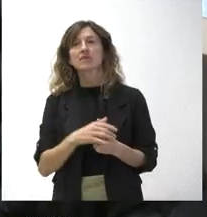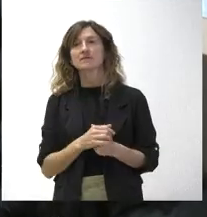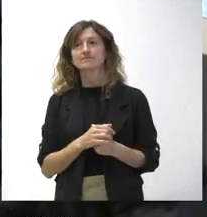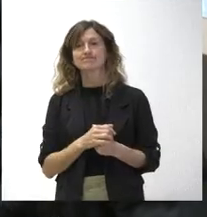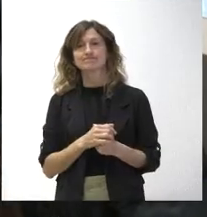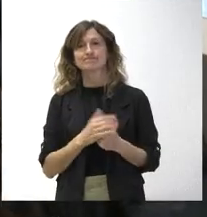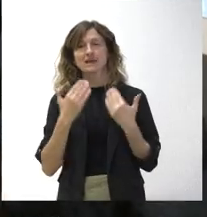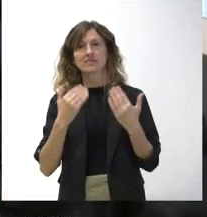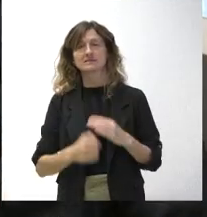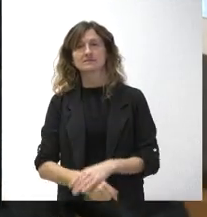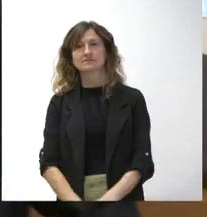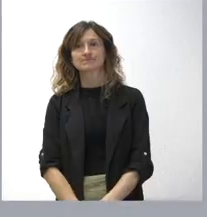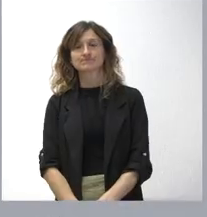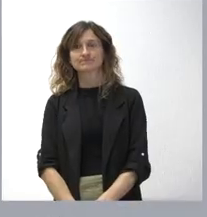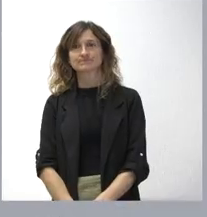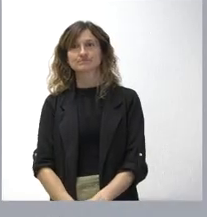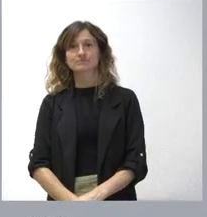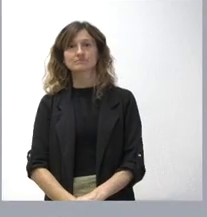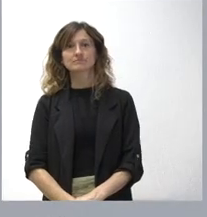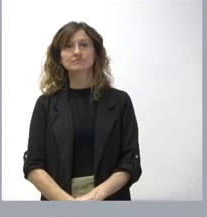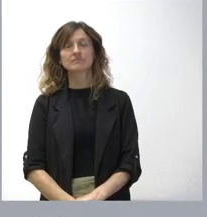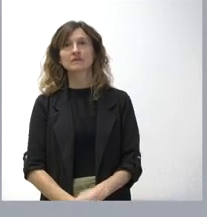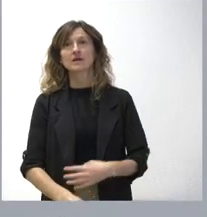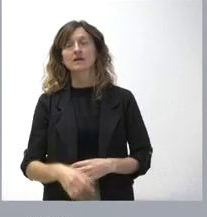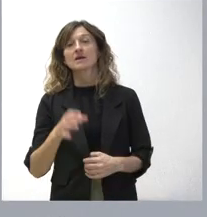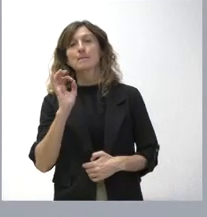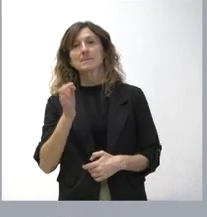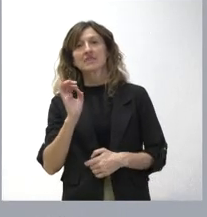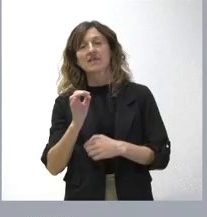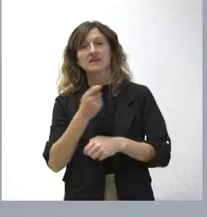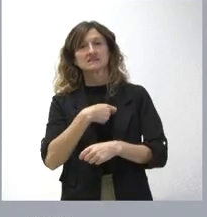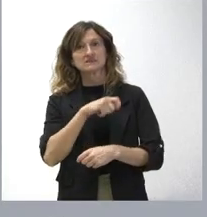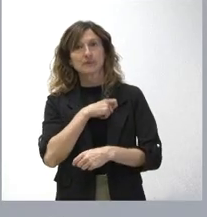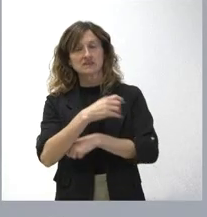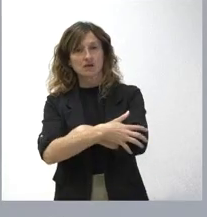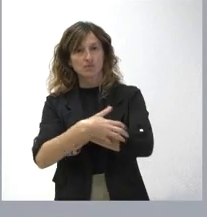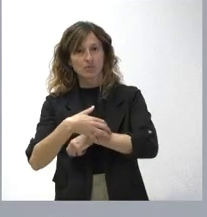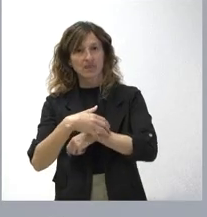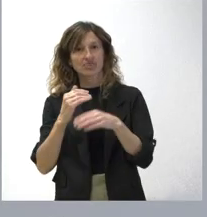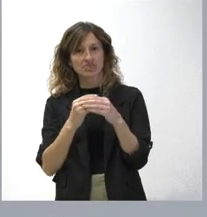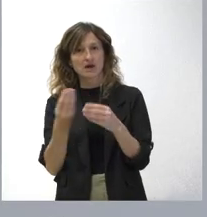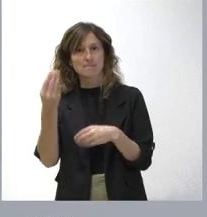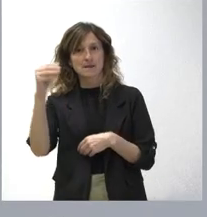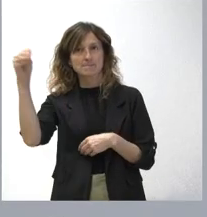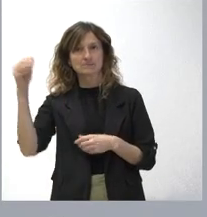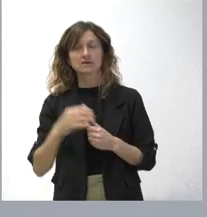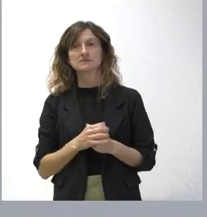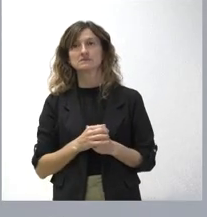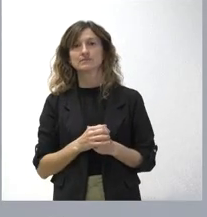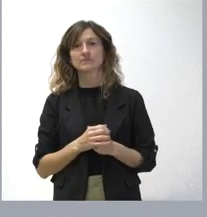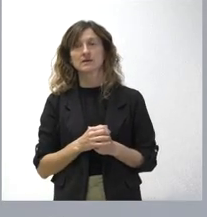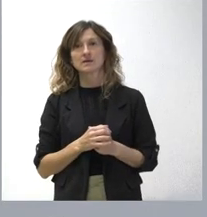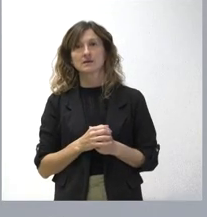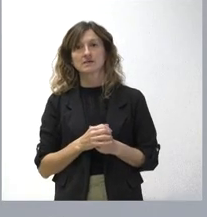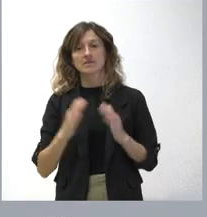Gracias. Es verdad que en los últimos años la pobreza ha aumentado en España, especialmente en esta última